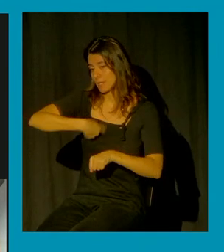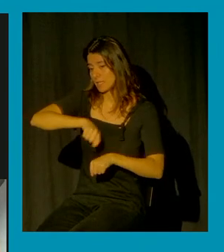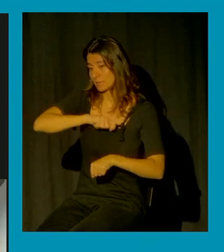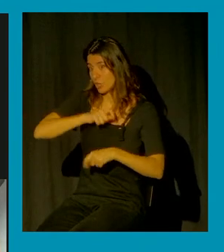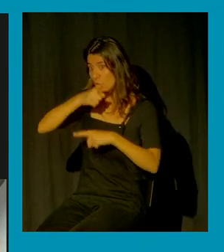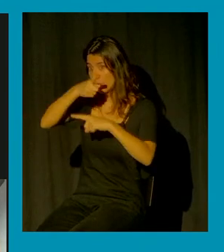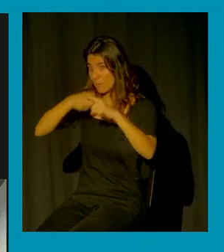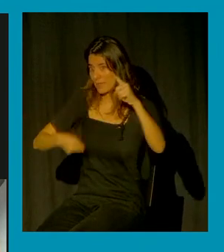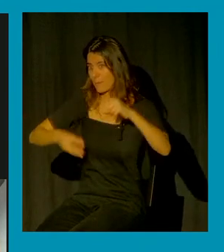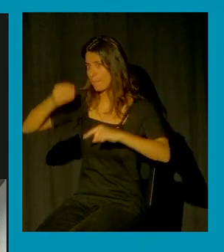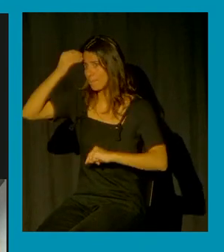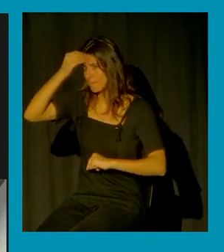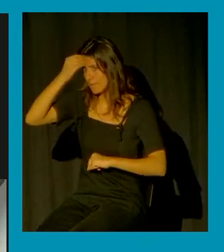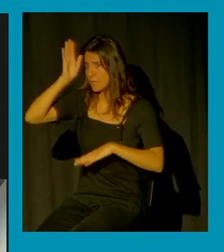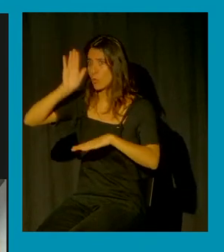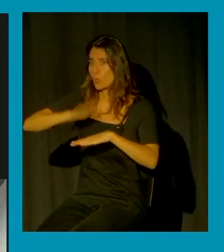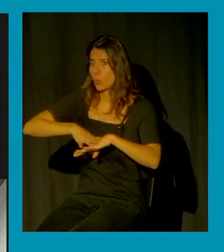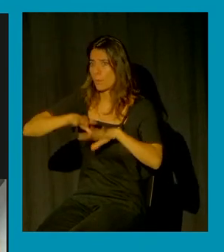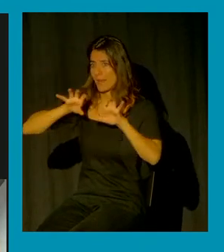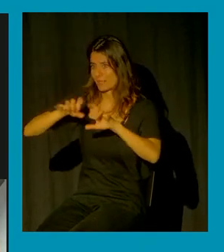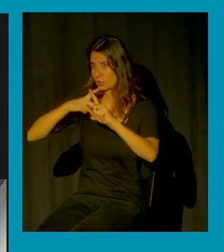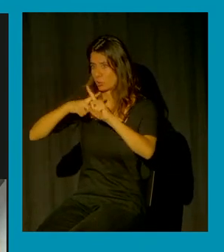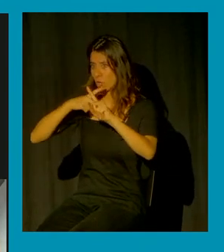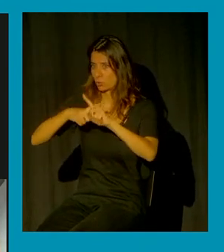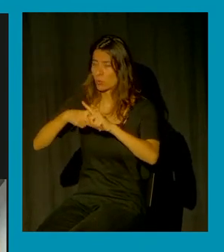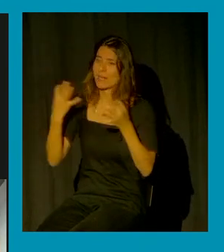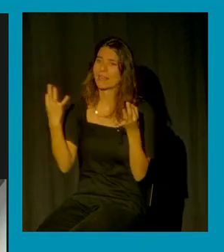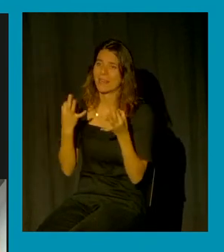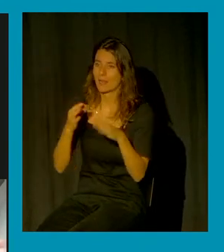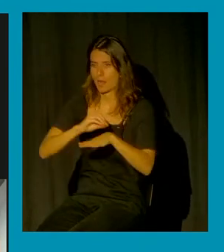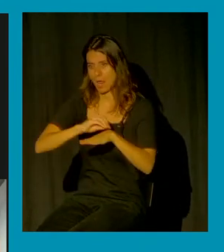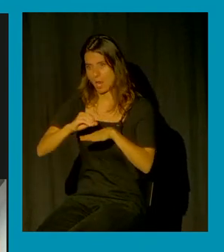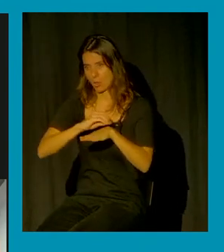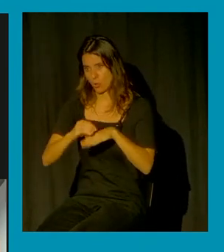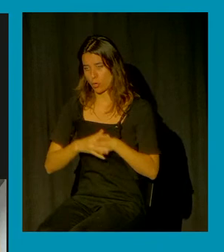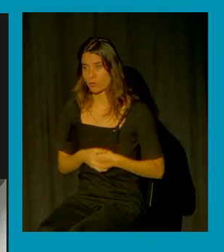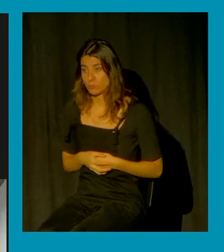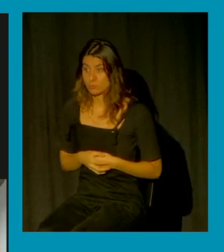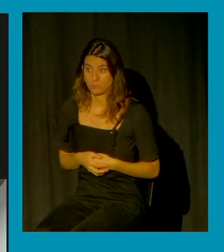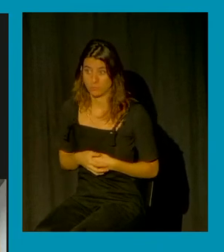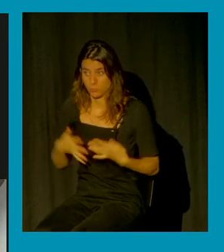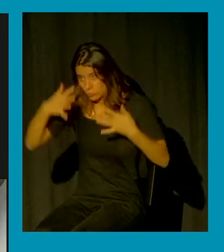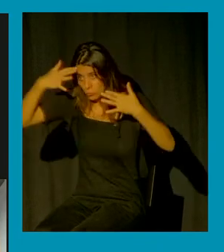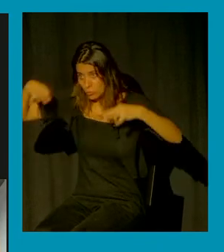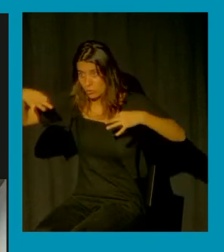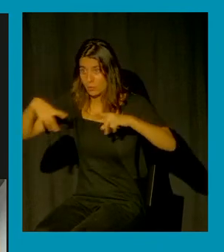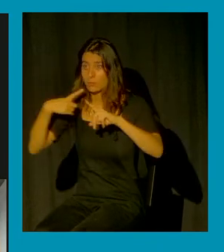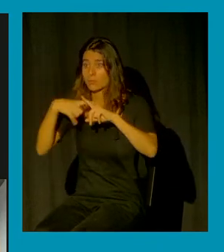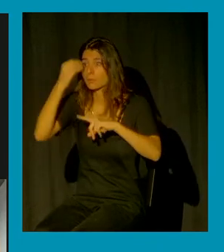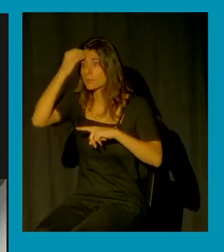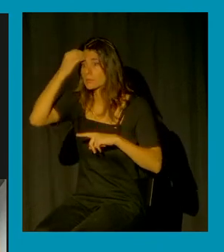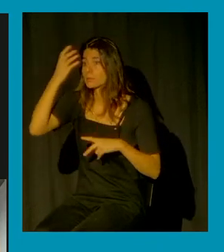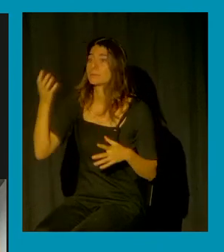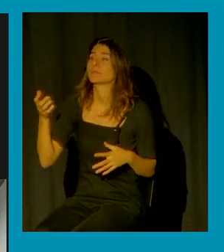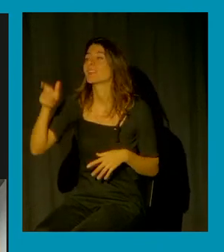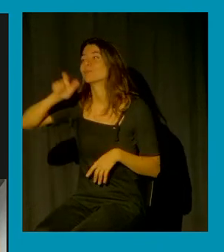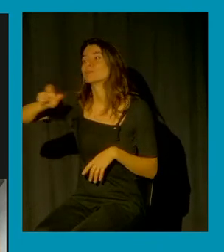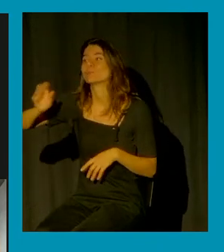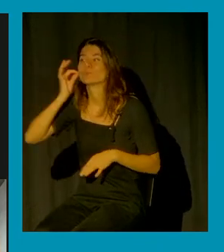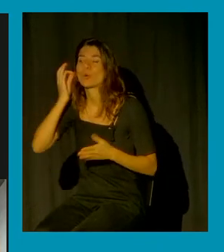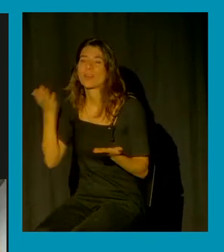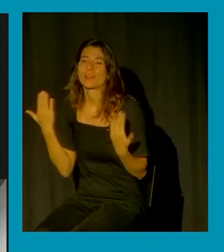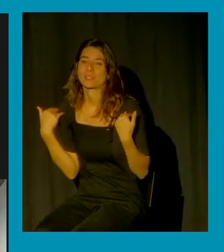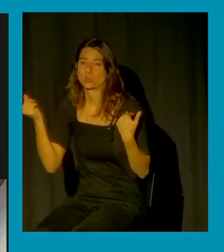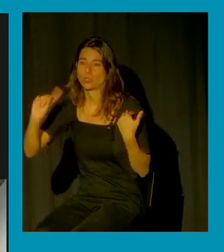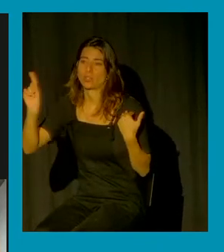por un lado estamos diciendo que las mujeres no son responsables de las agresiones sexuales pero por otro lado para construir el relato para